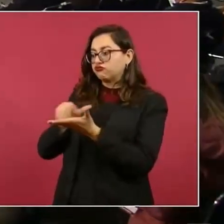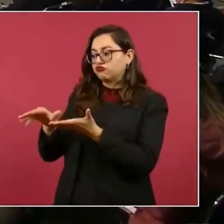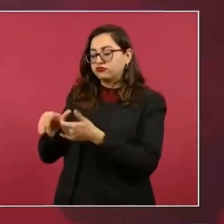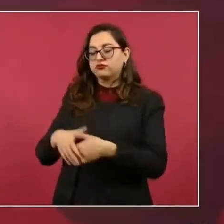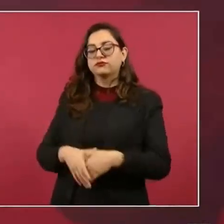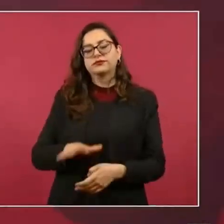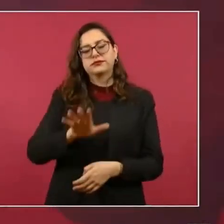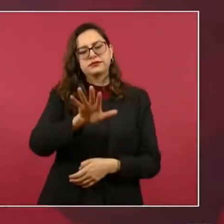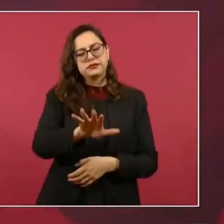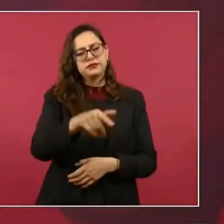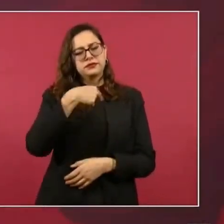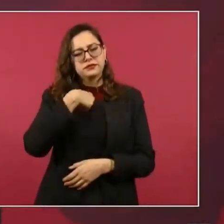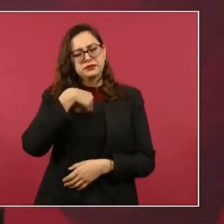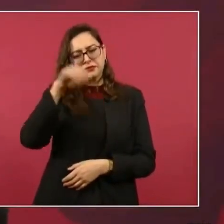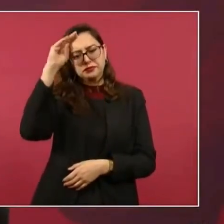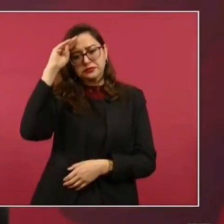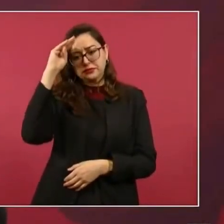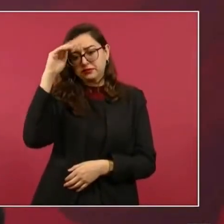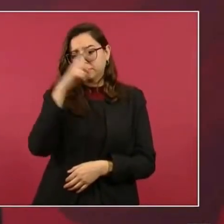la austeridad.